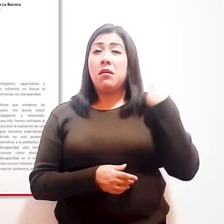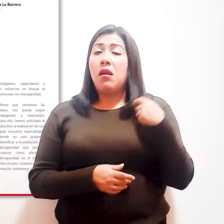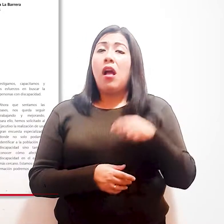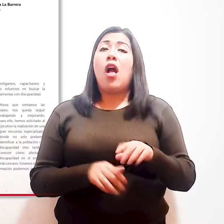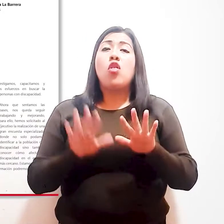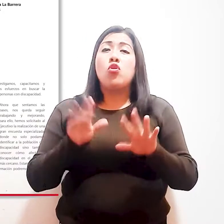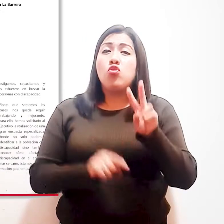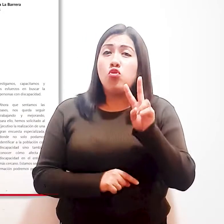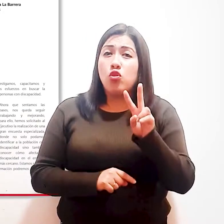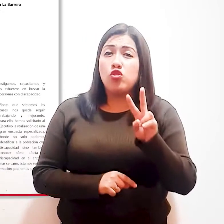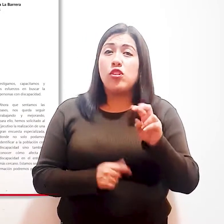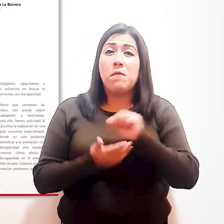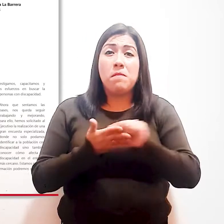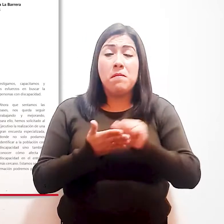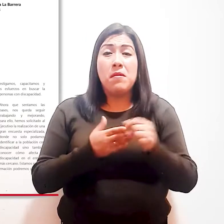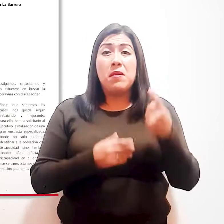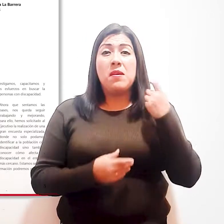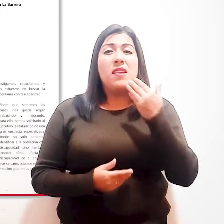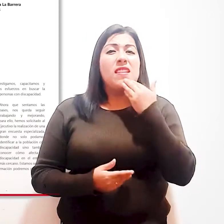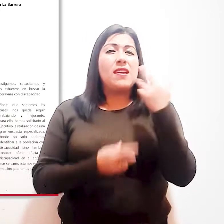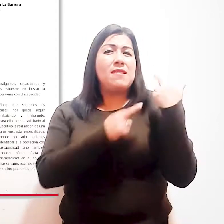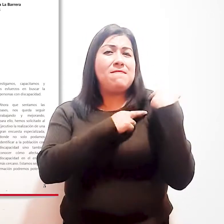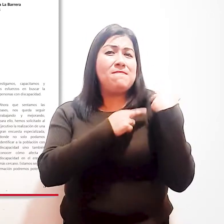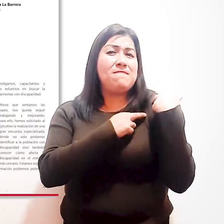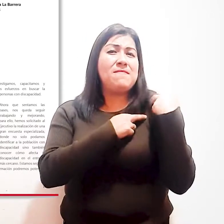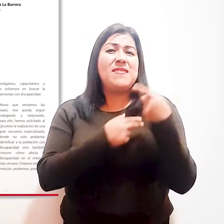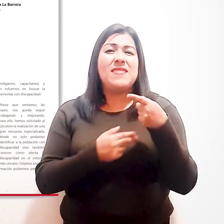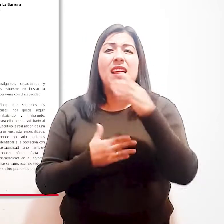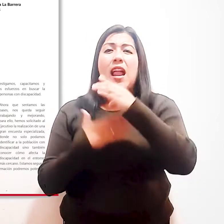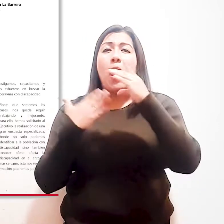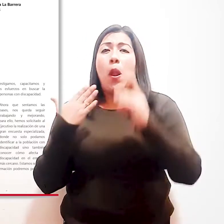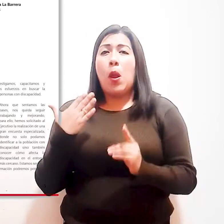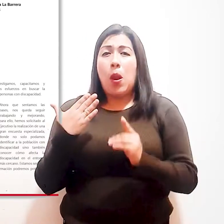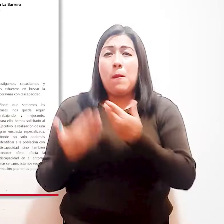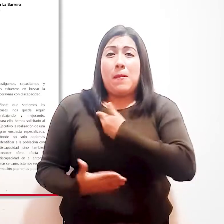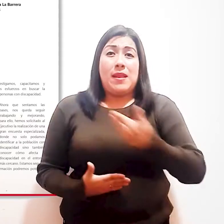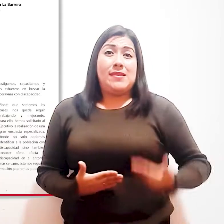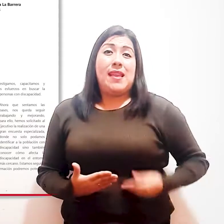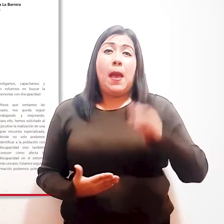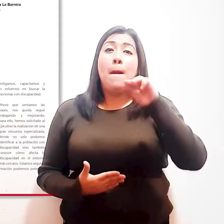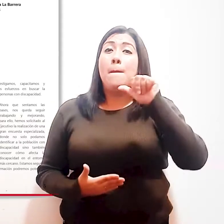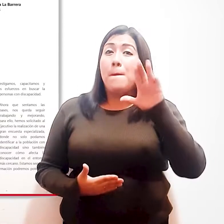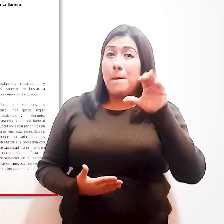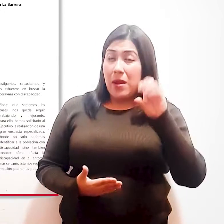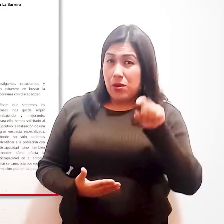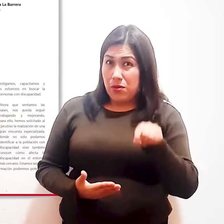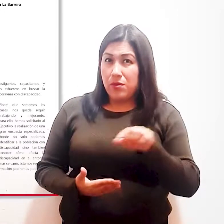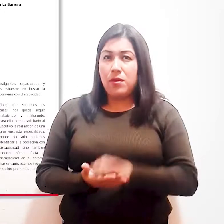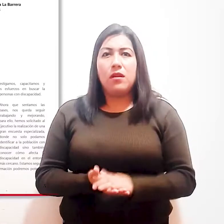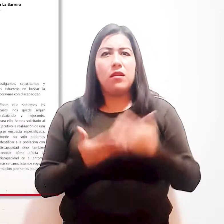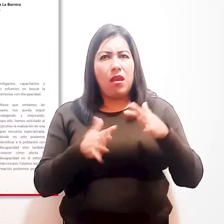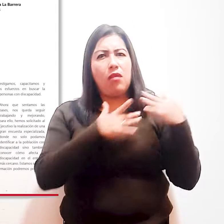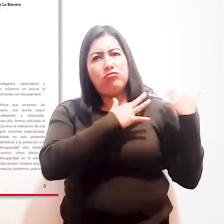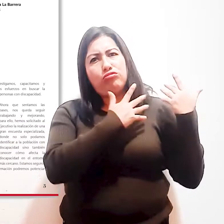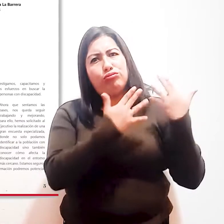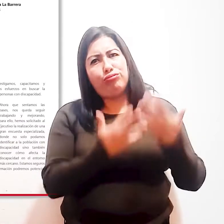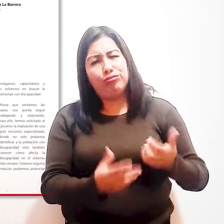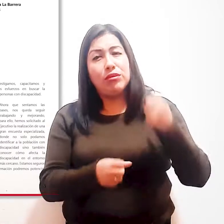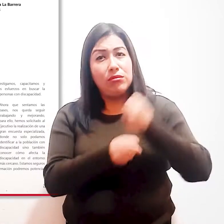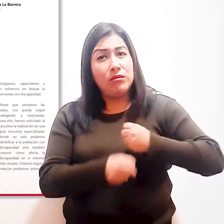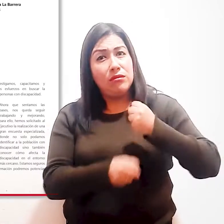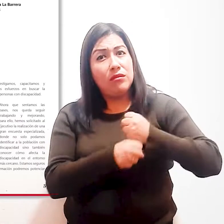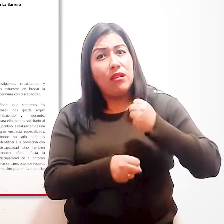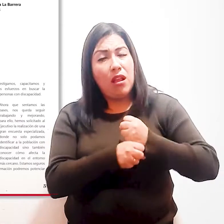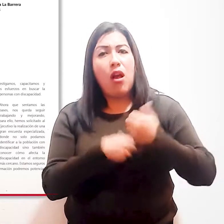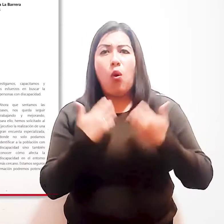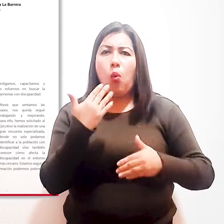meses durante la reciente gestión del economista Marco Antonio Gamarra a la barrera, presidente del Conadis, venimos trabajando de manera